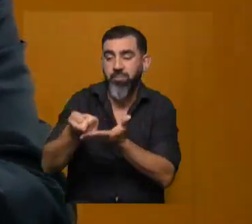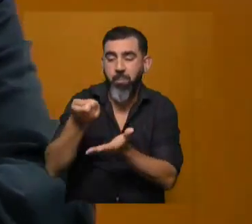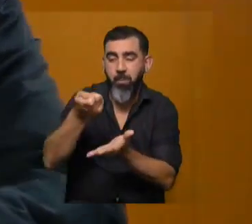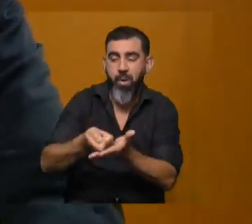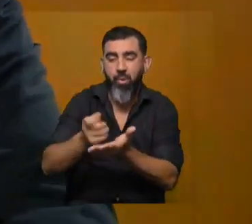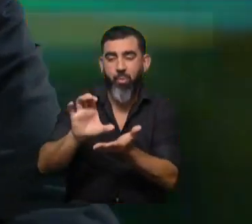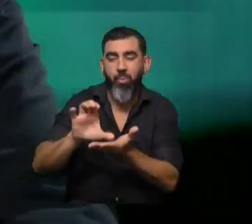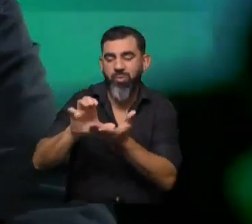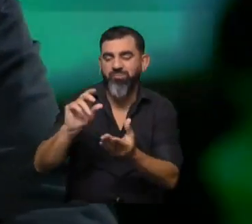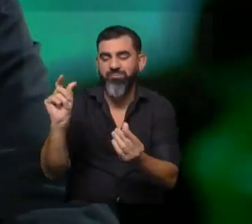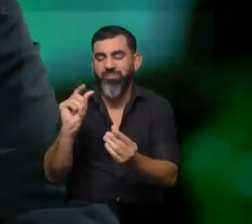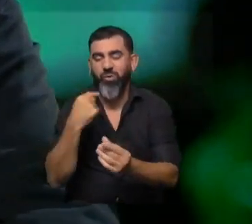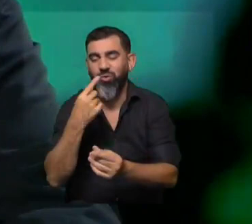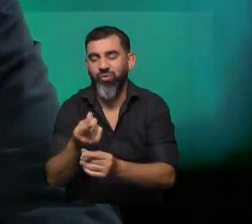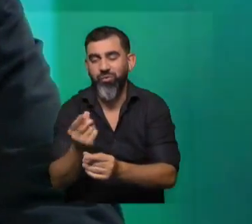innovación eran chicos